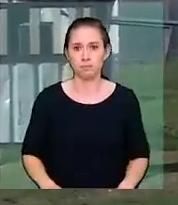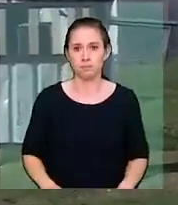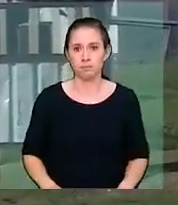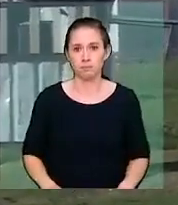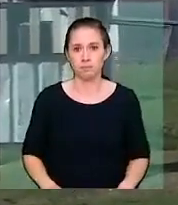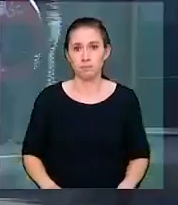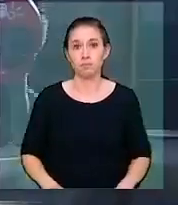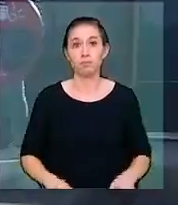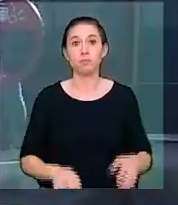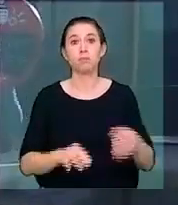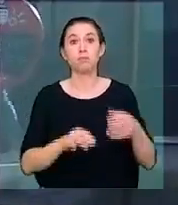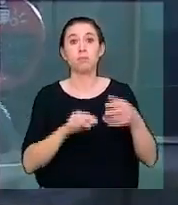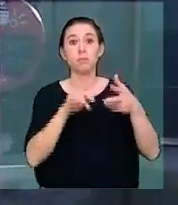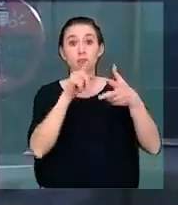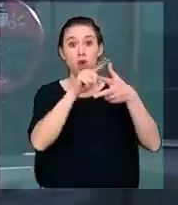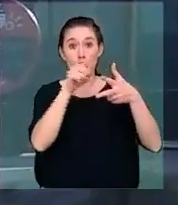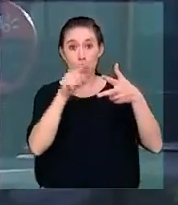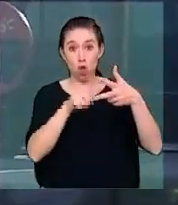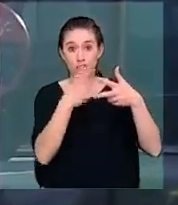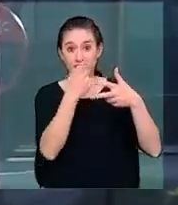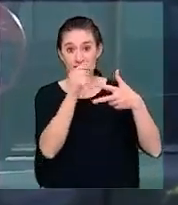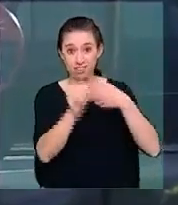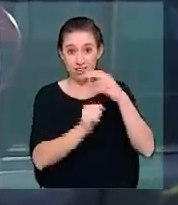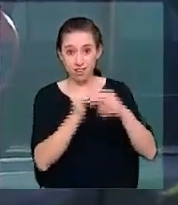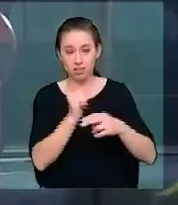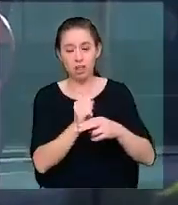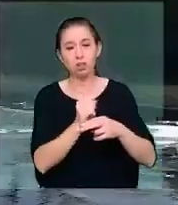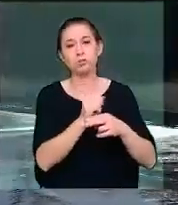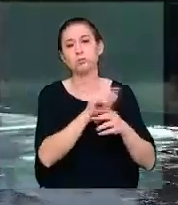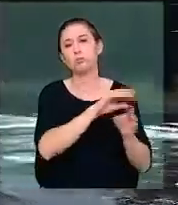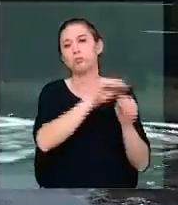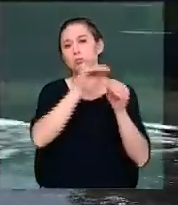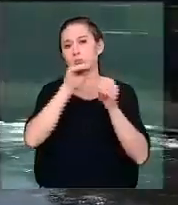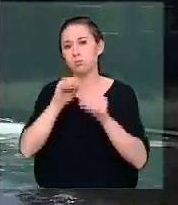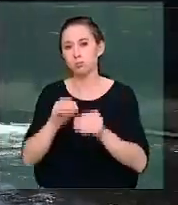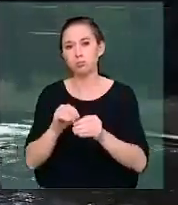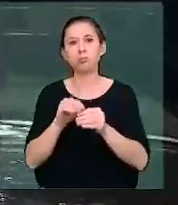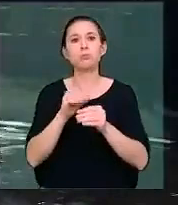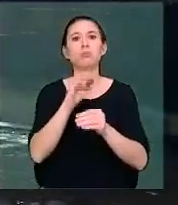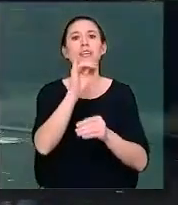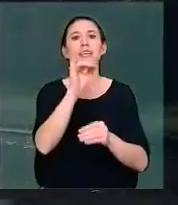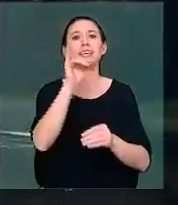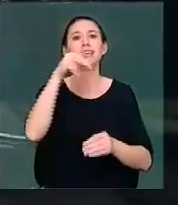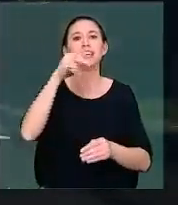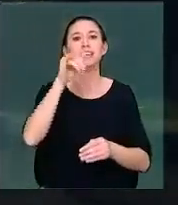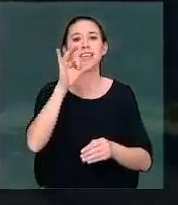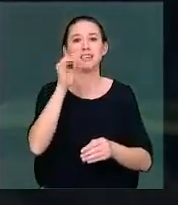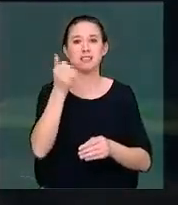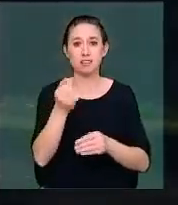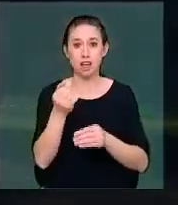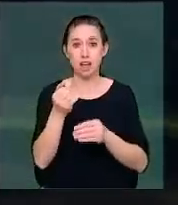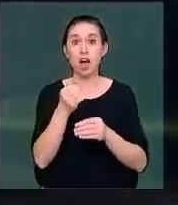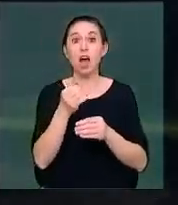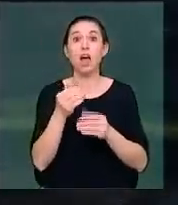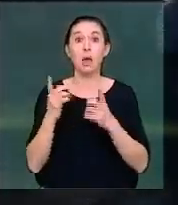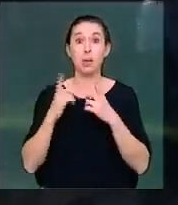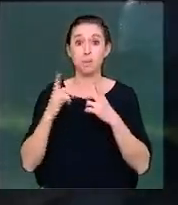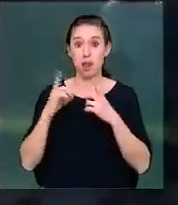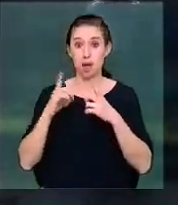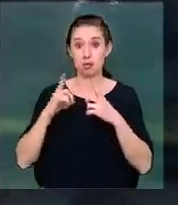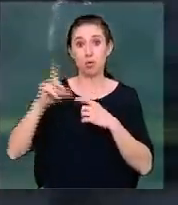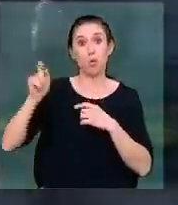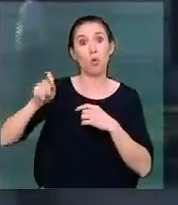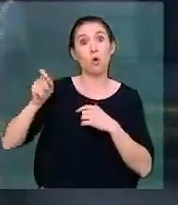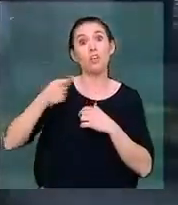Los dos menores de 16 años fueron internados de forma provisoria en dependencia del INISA hasta el momento de dictada la sentencia